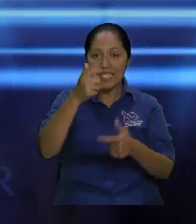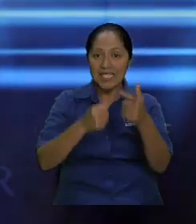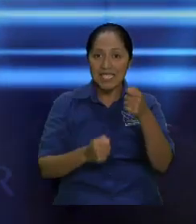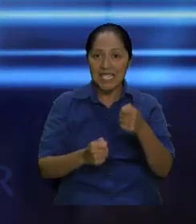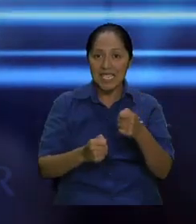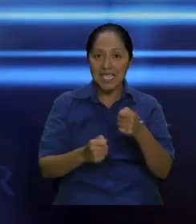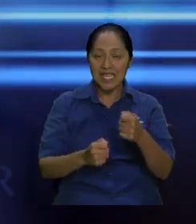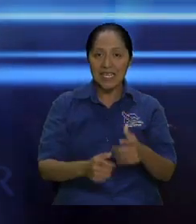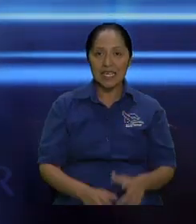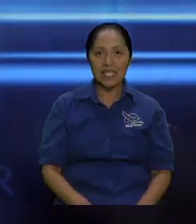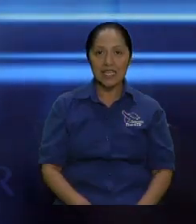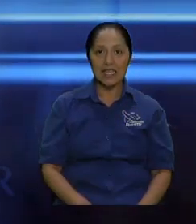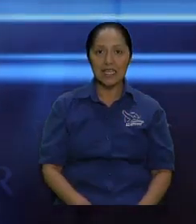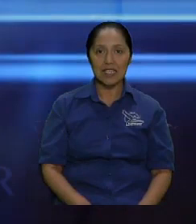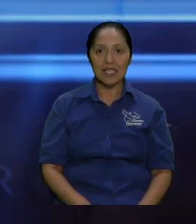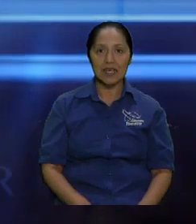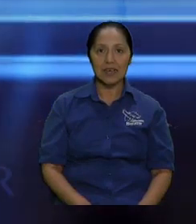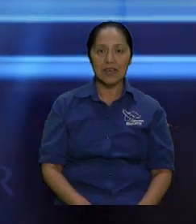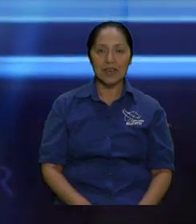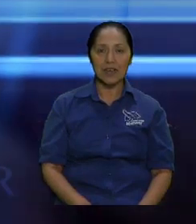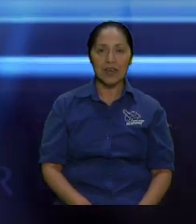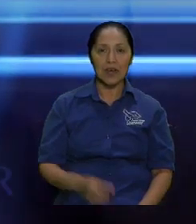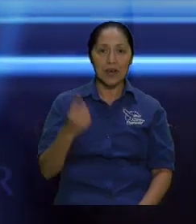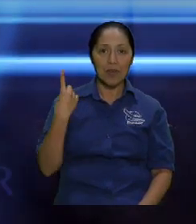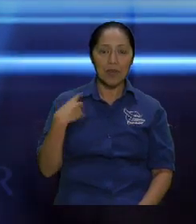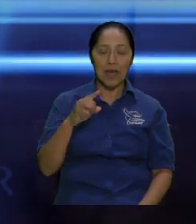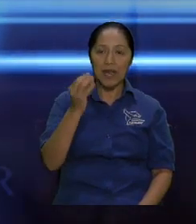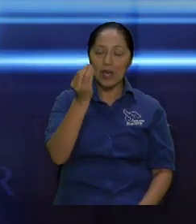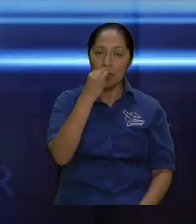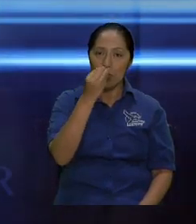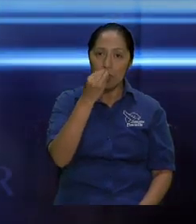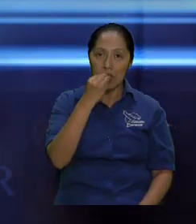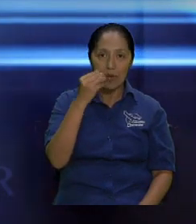a juntar algunos alimentos